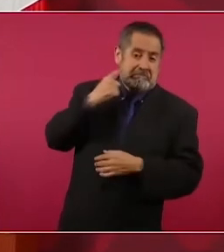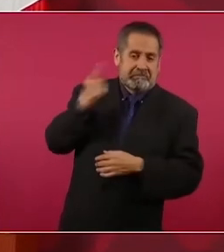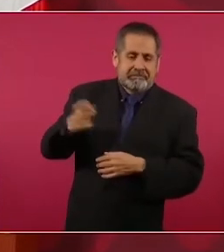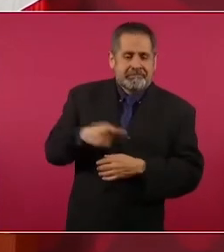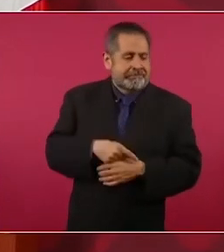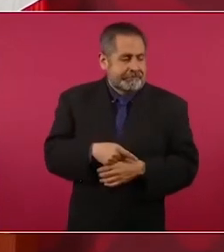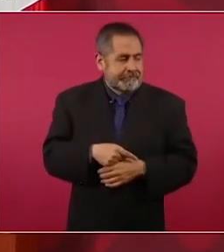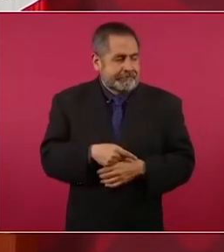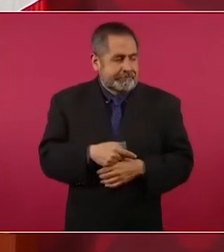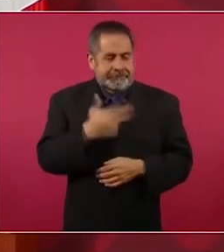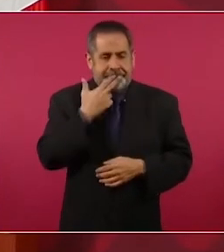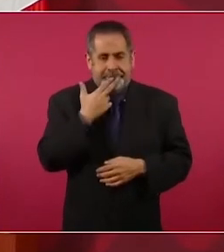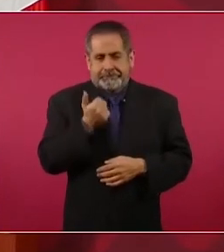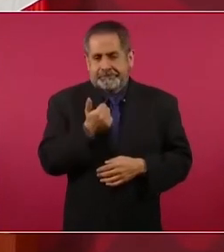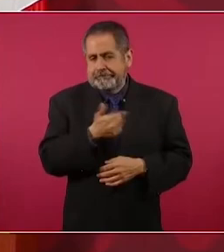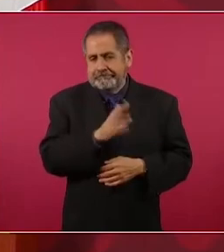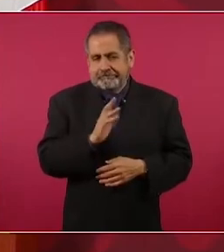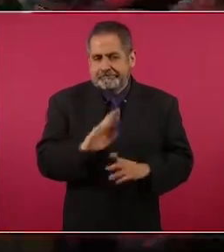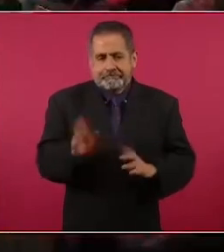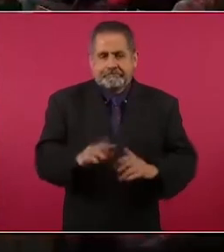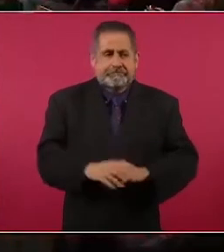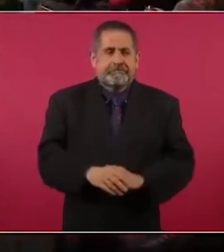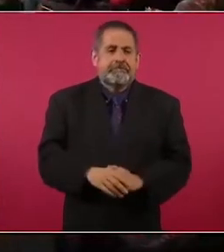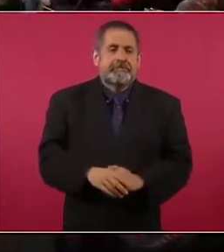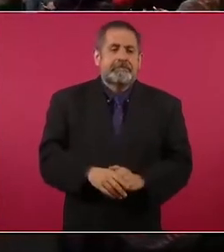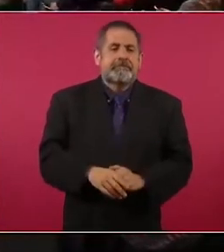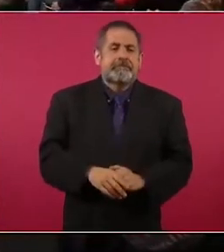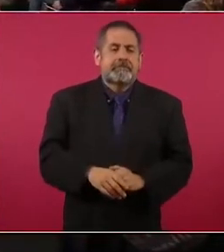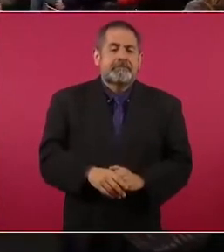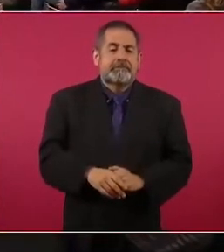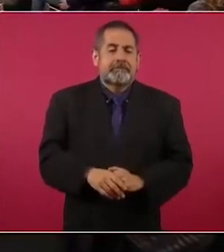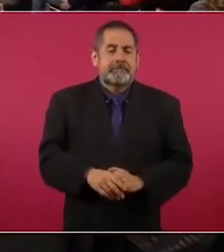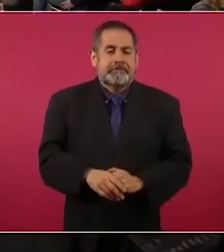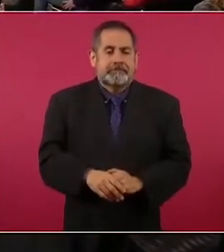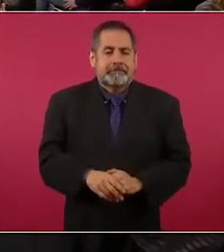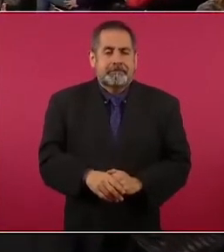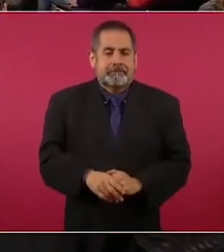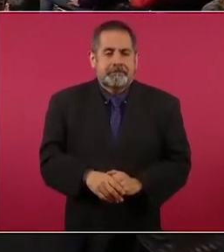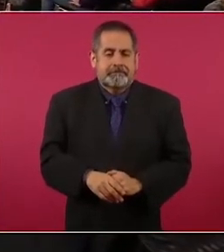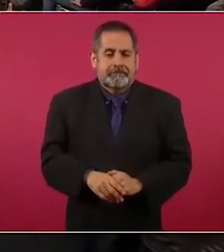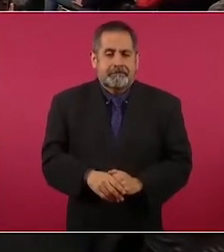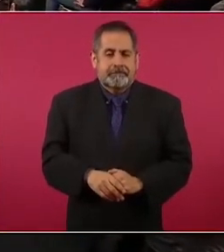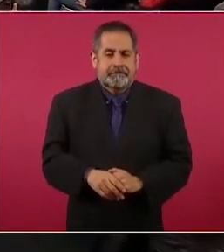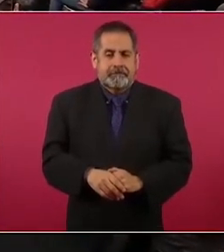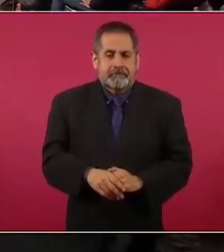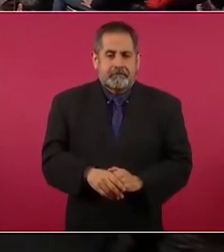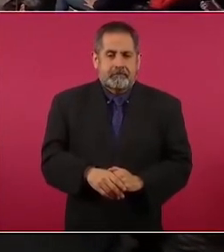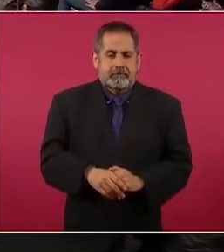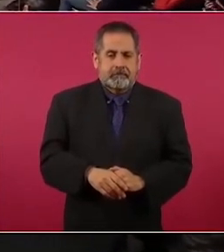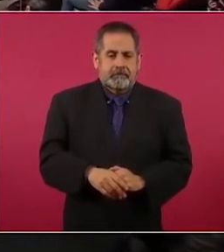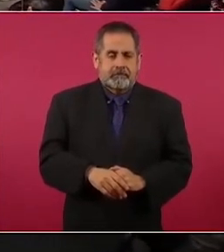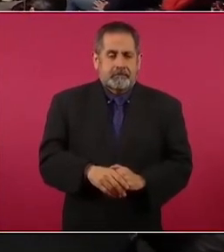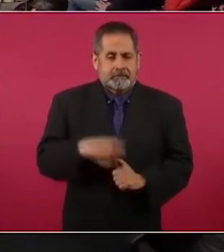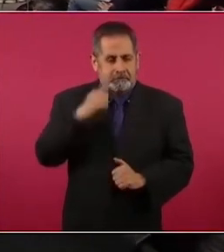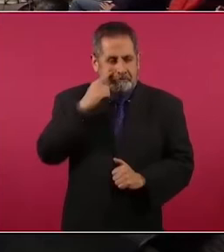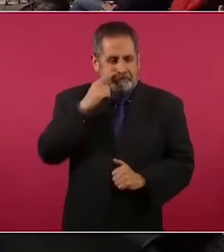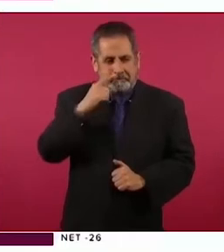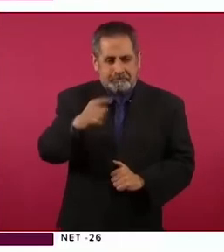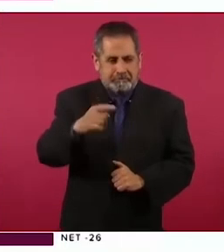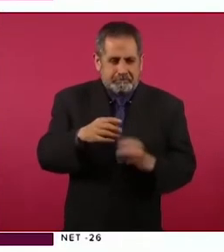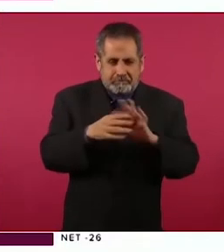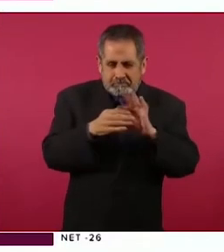los zopilotes,